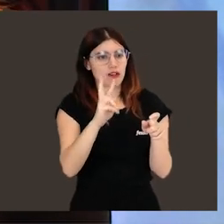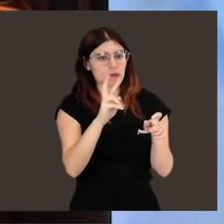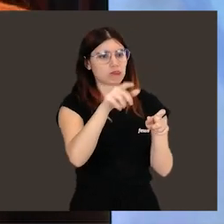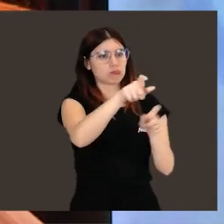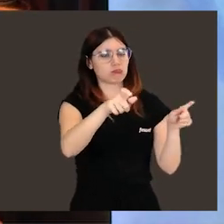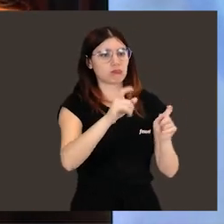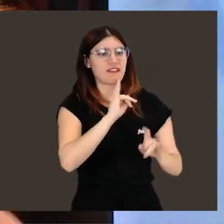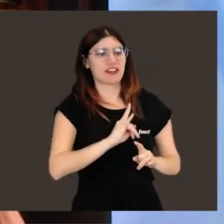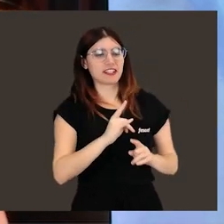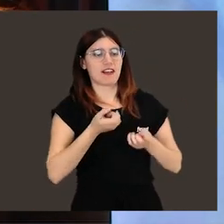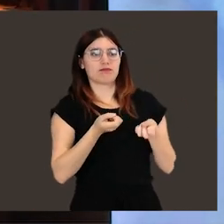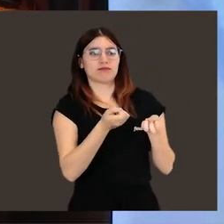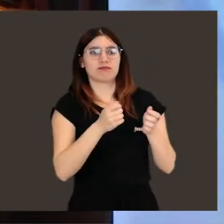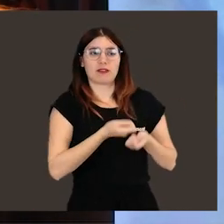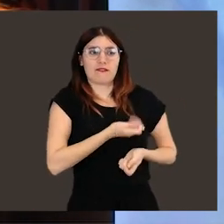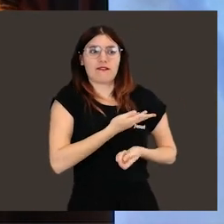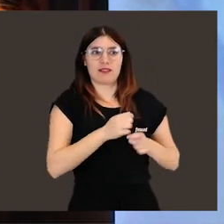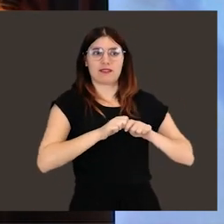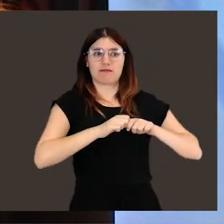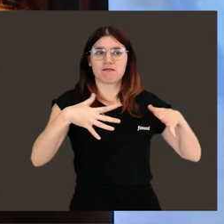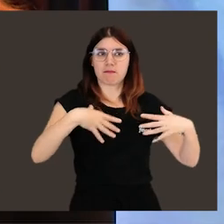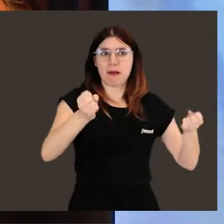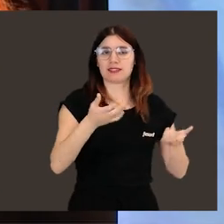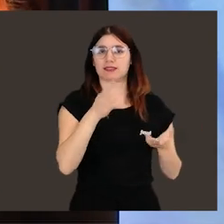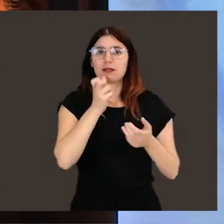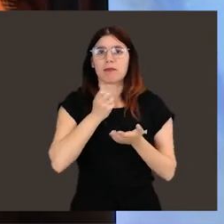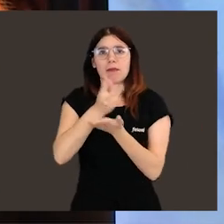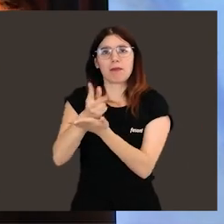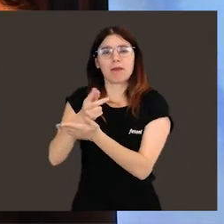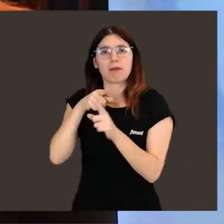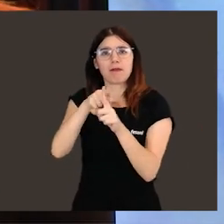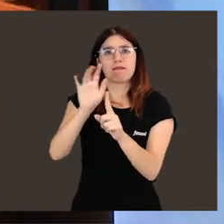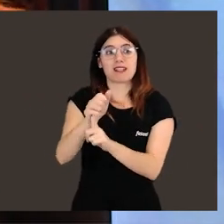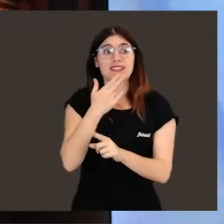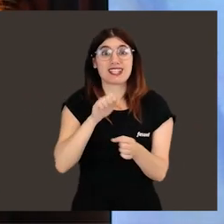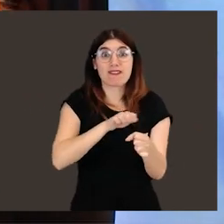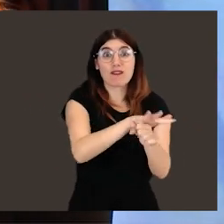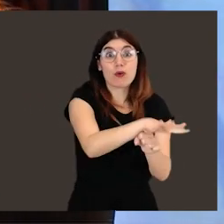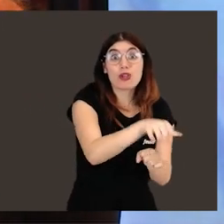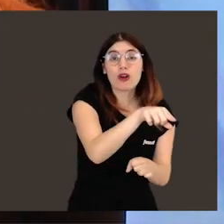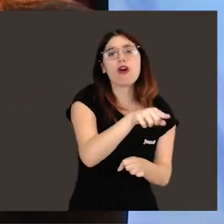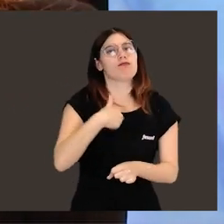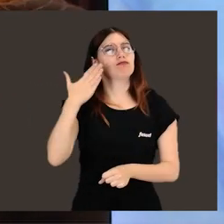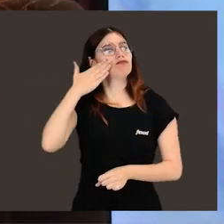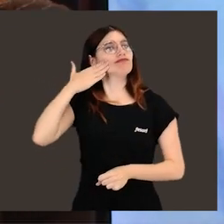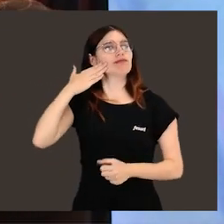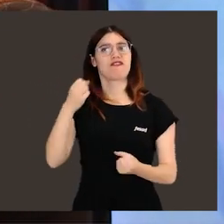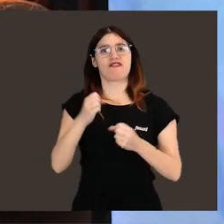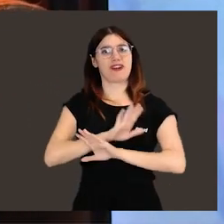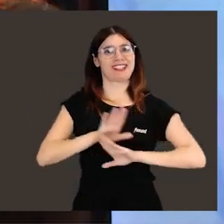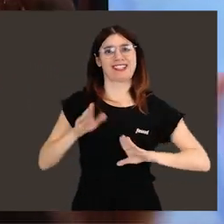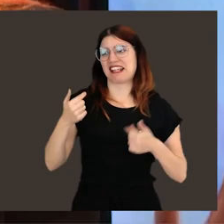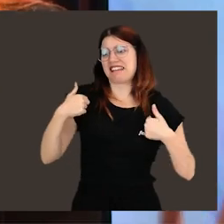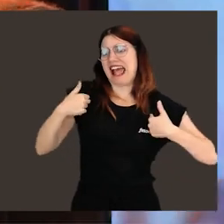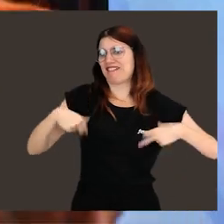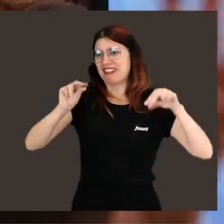con un revulsivo de energía y ganas de perseguir retos y si de alguna forma he influido en eso es un orgullo es